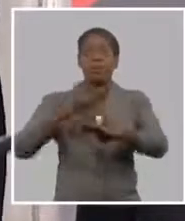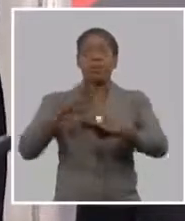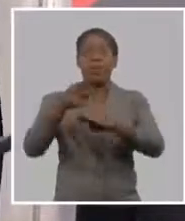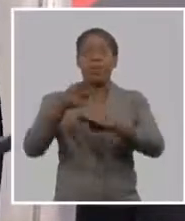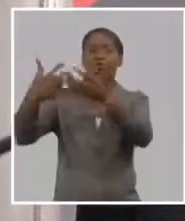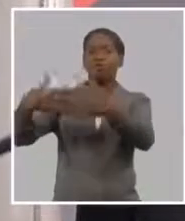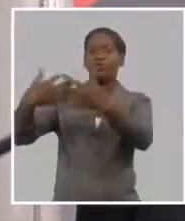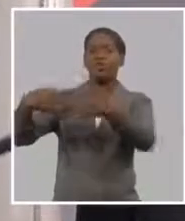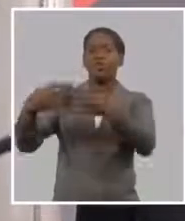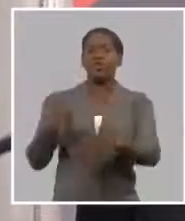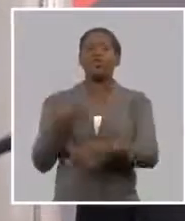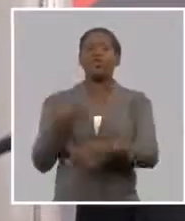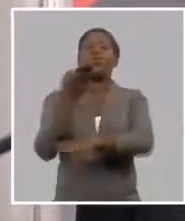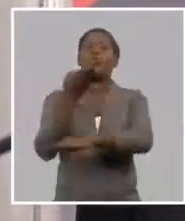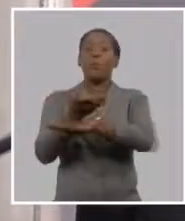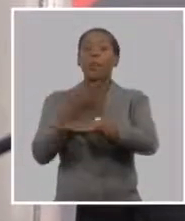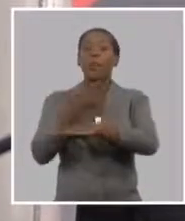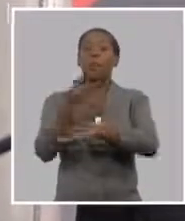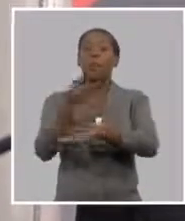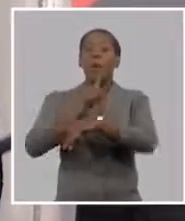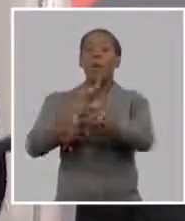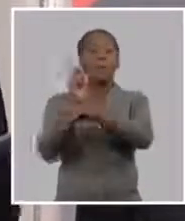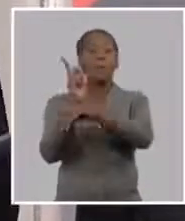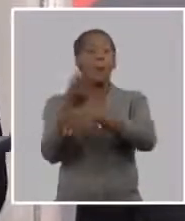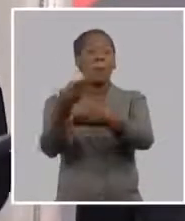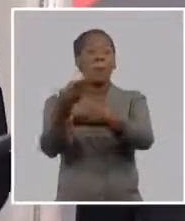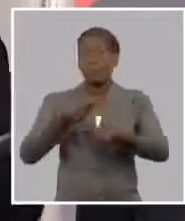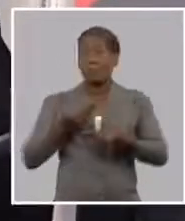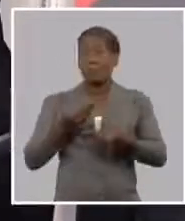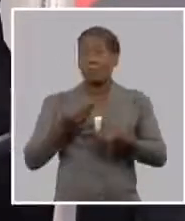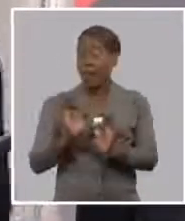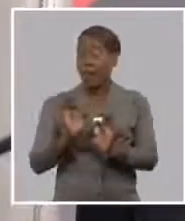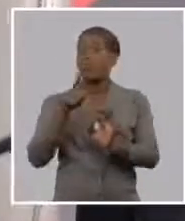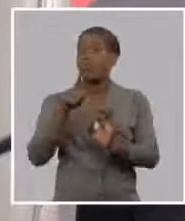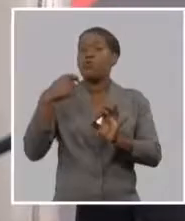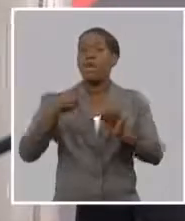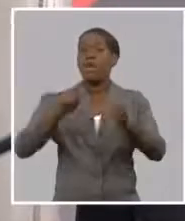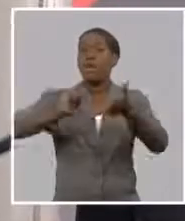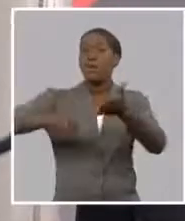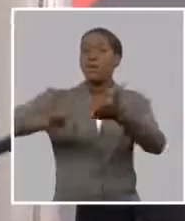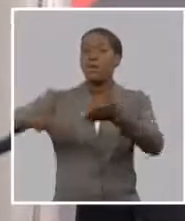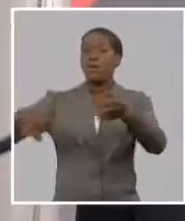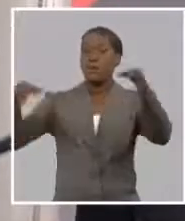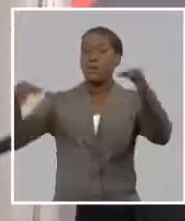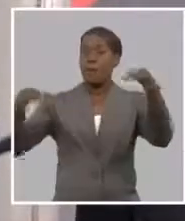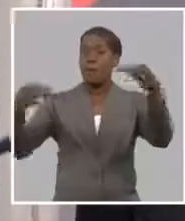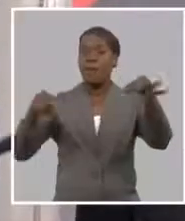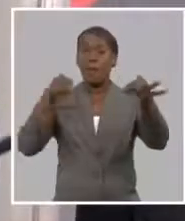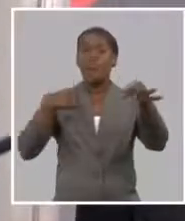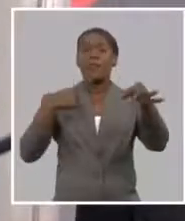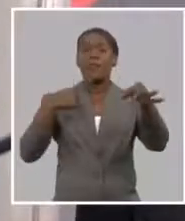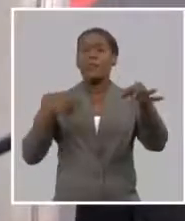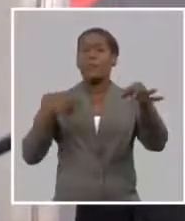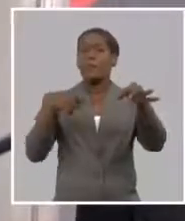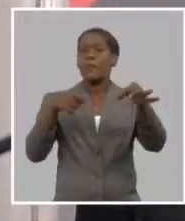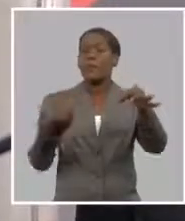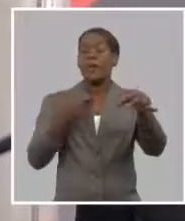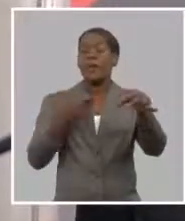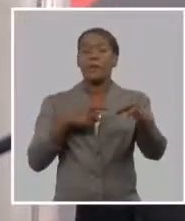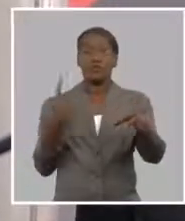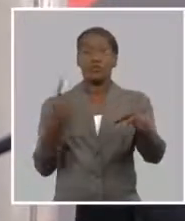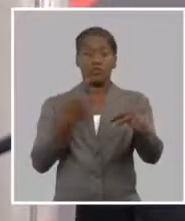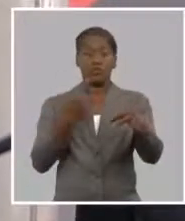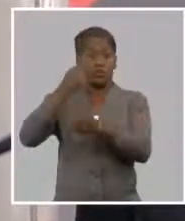elementos fundamentales. Primero, el modelo de solicitud, un modelo que está a disposición de los clientes que el banco muchas veces incluso